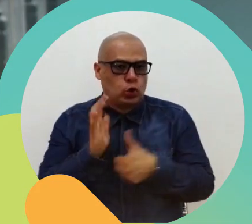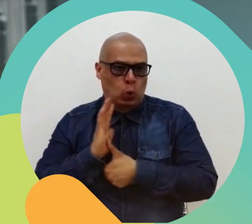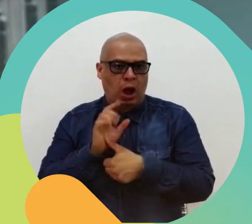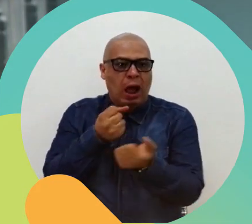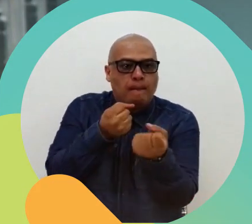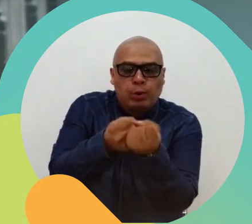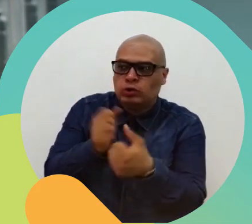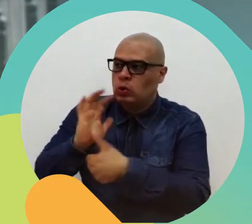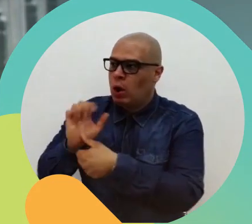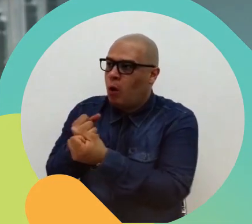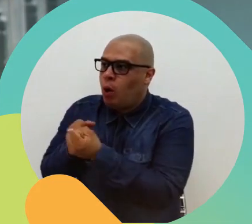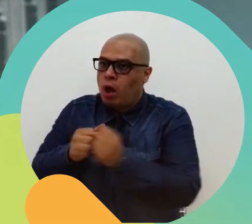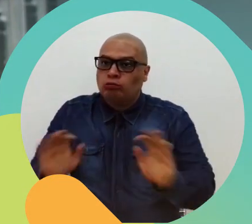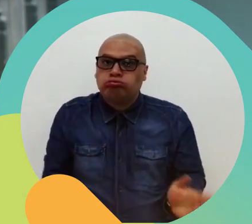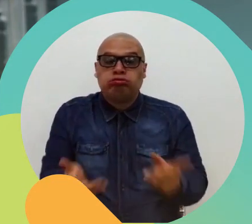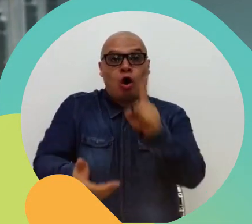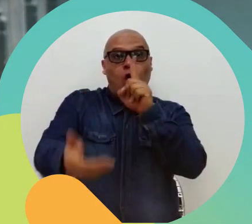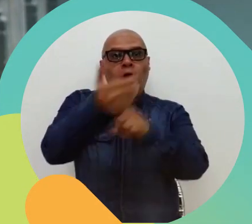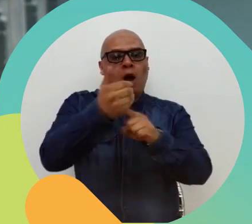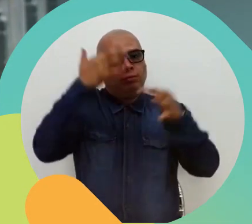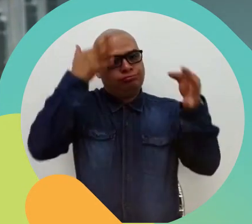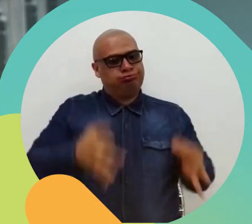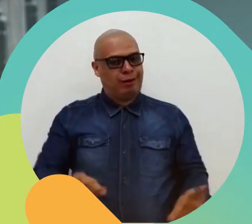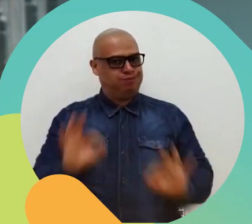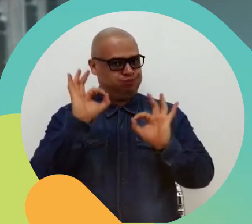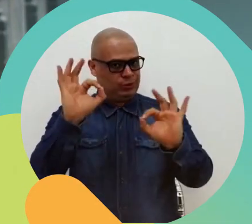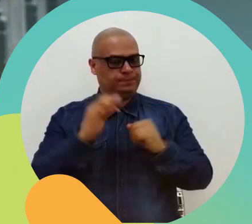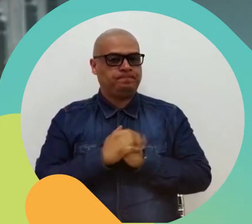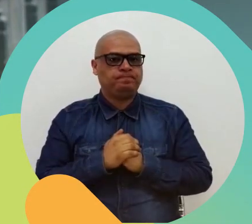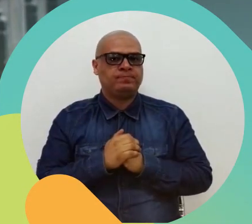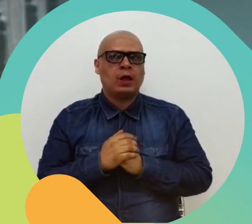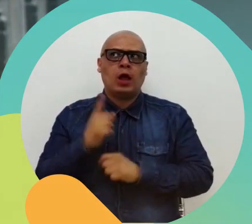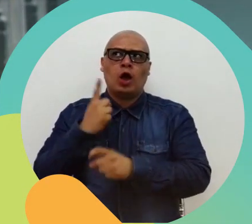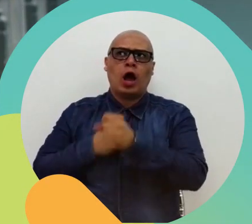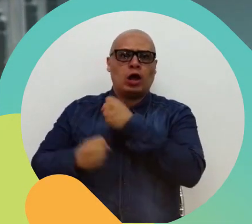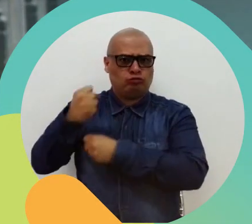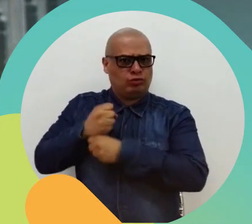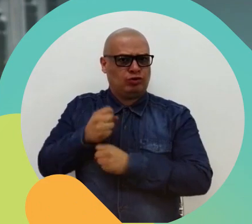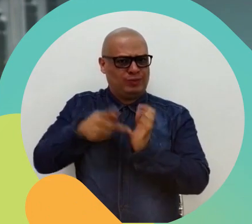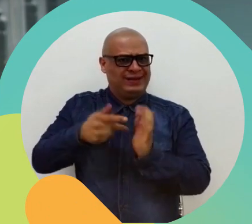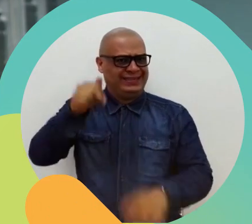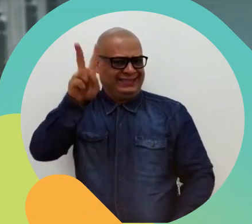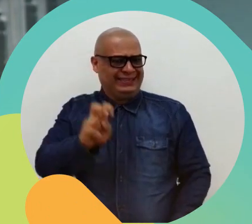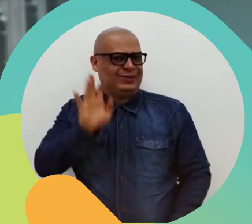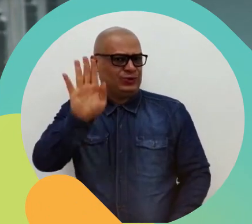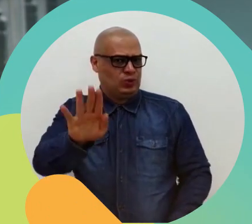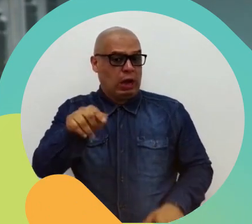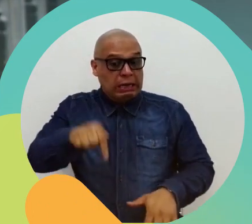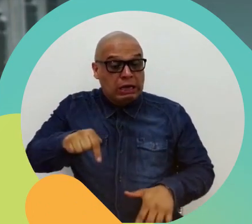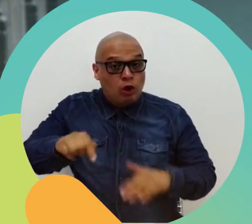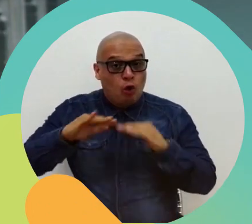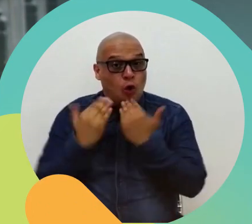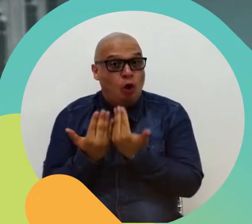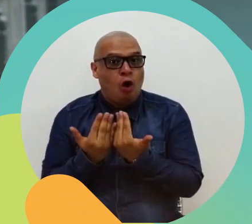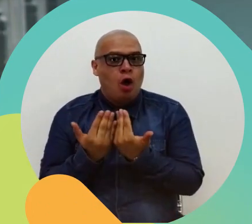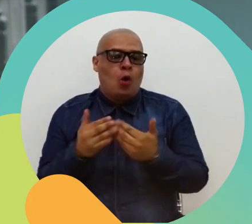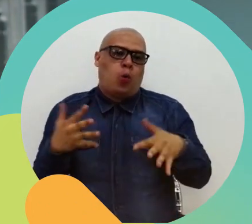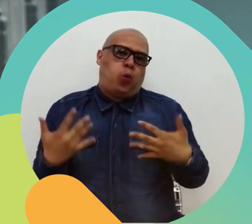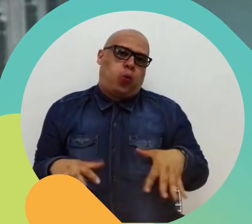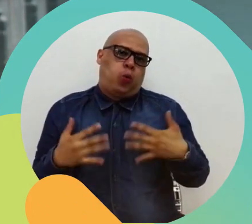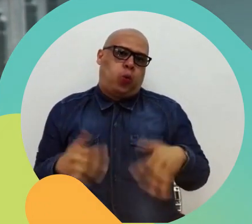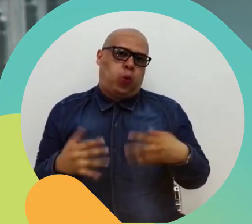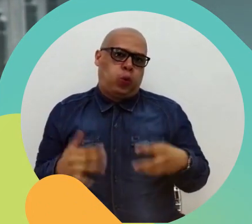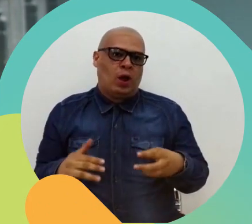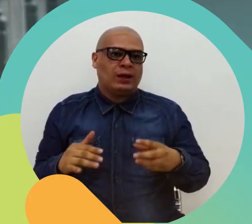avances significativos. Tenemos para contar del año 2017 que se logró revisar cada uno de los